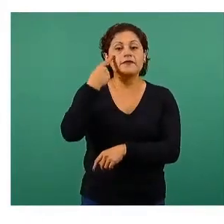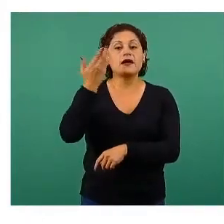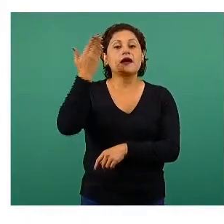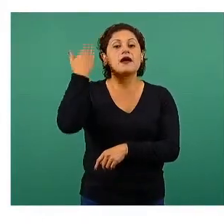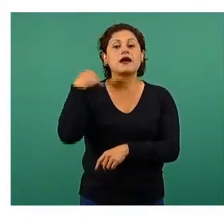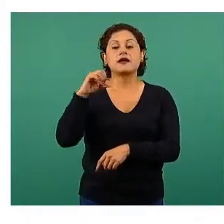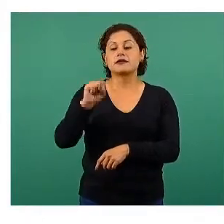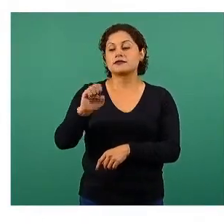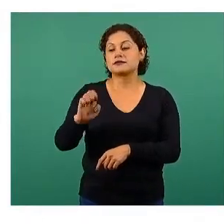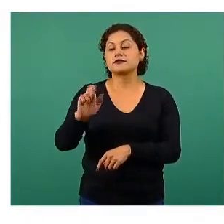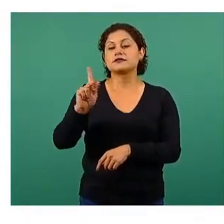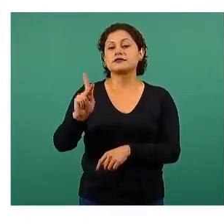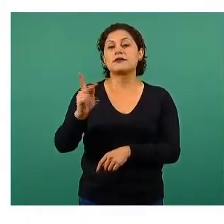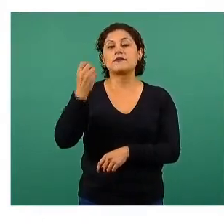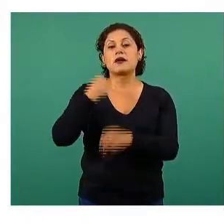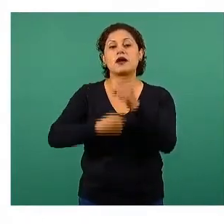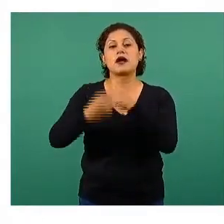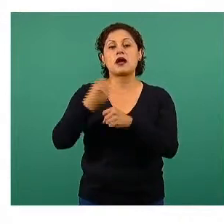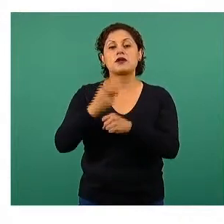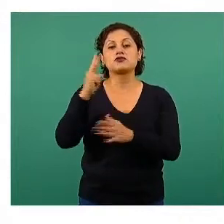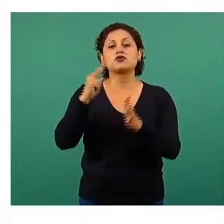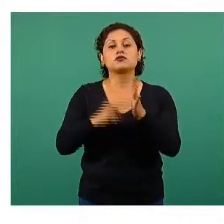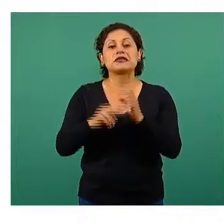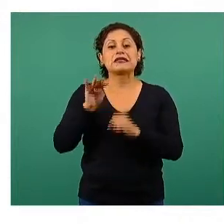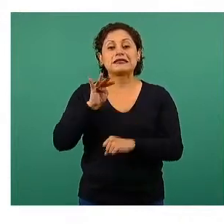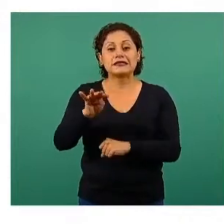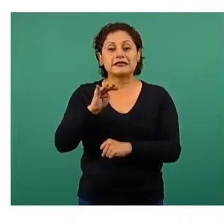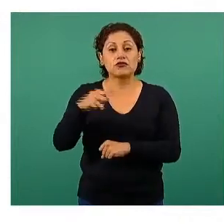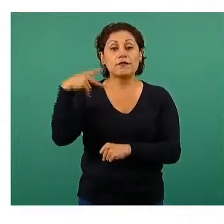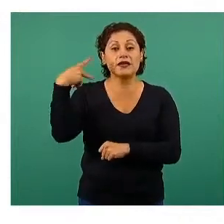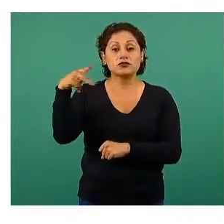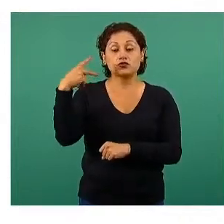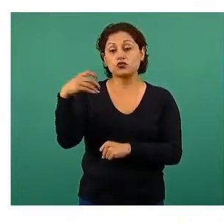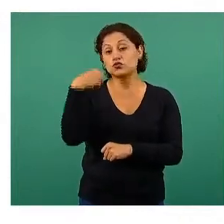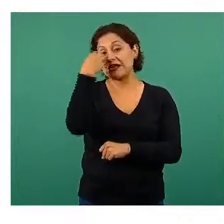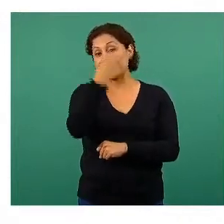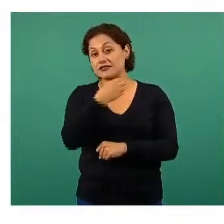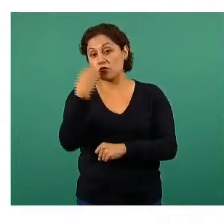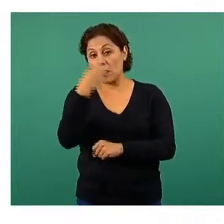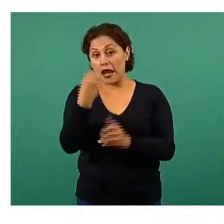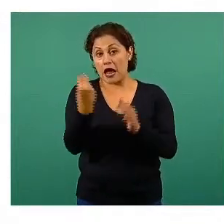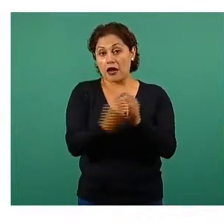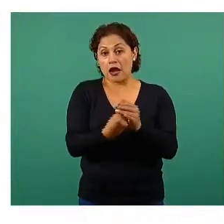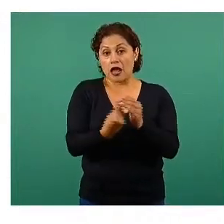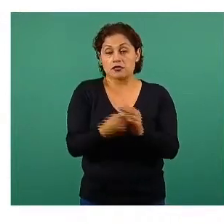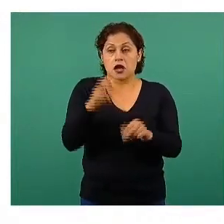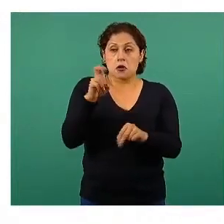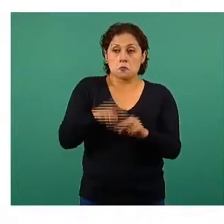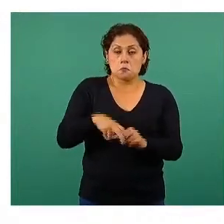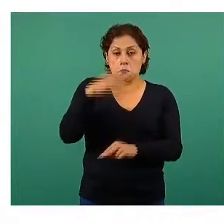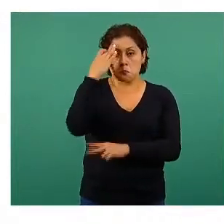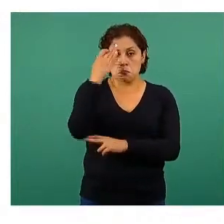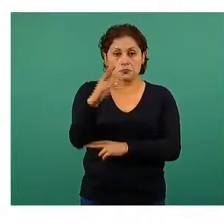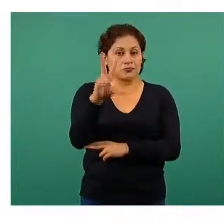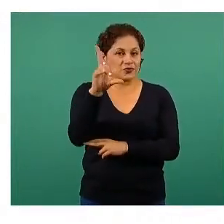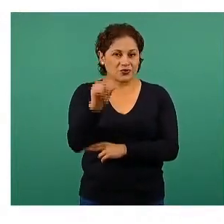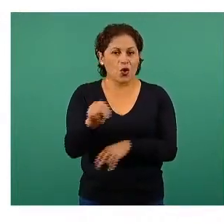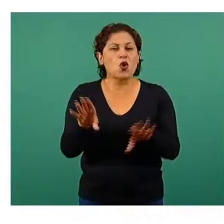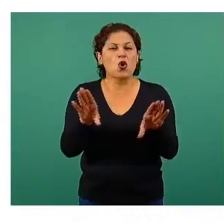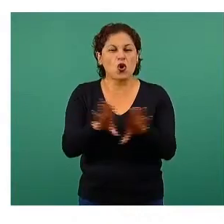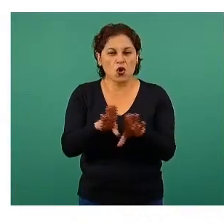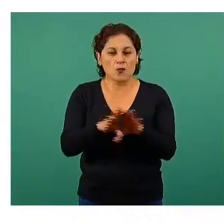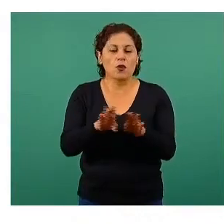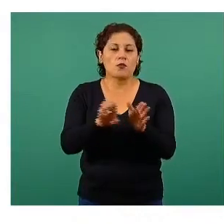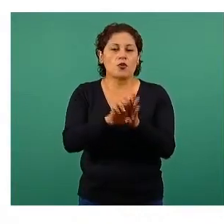2019 implementa dentro de sus clases pausas activas. ¿Qué quiere decir? Que cada 30 minutos,